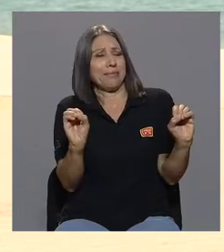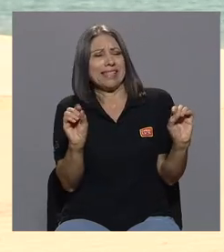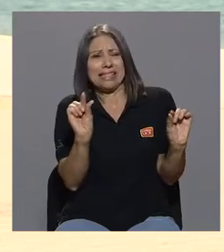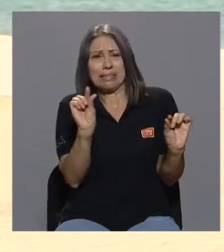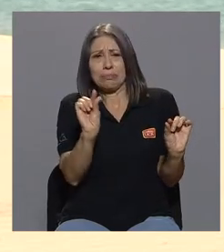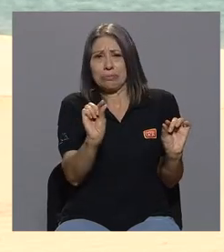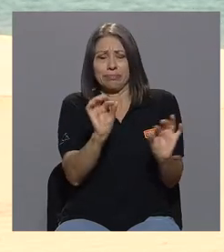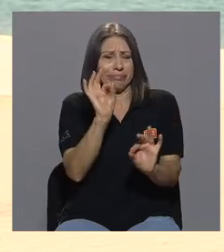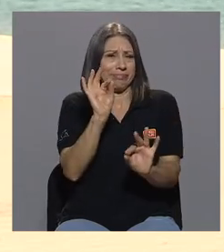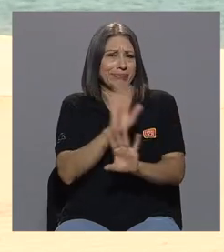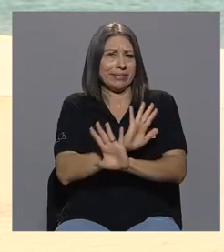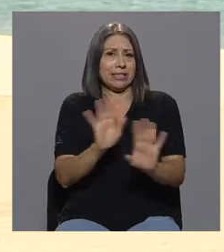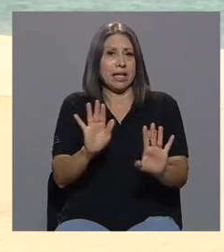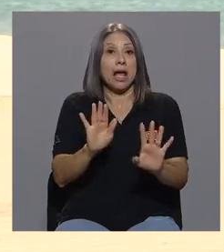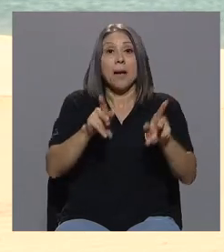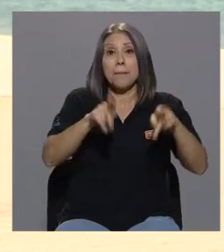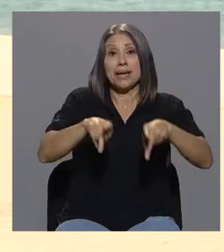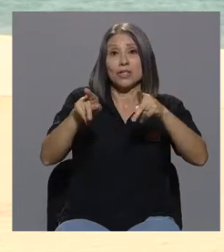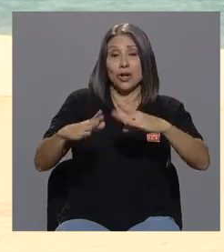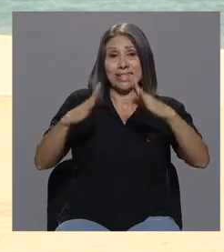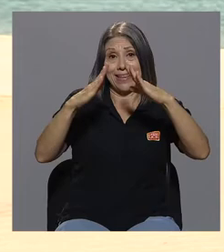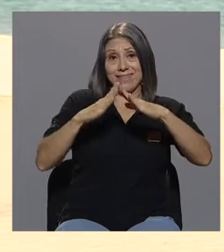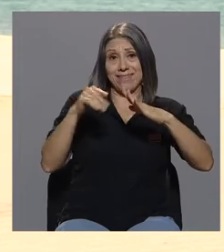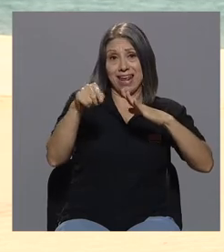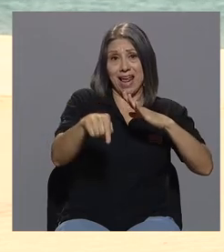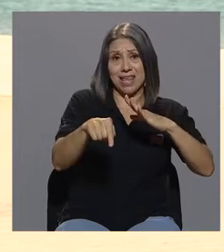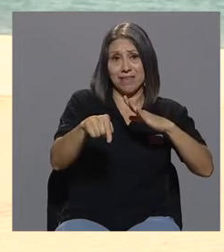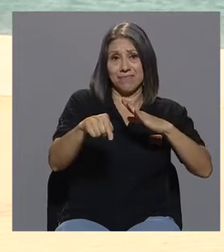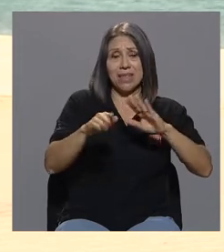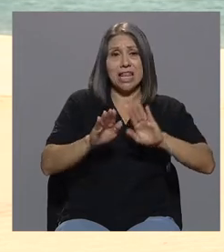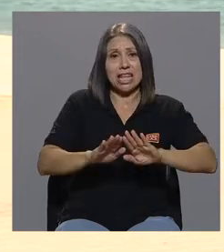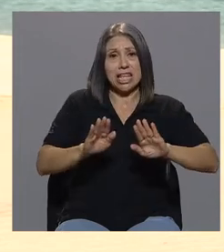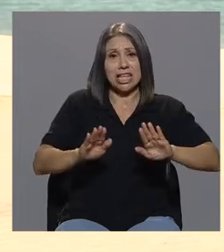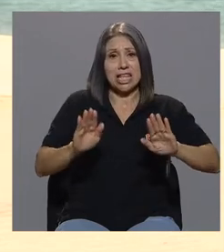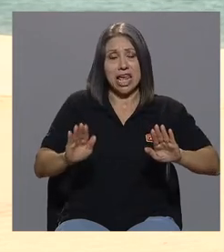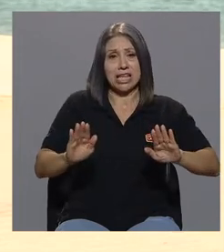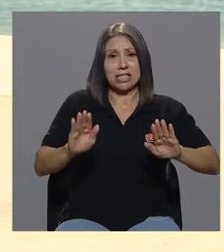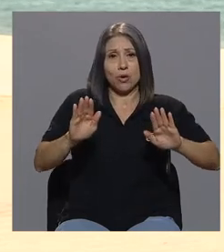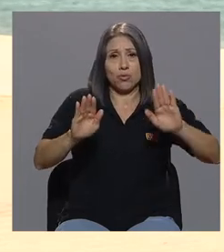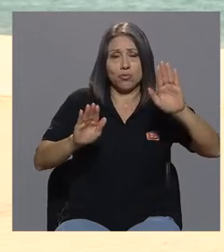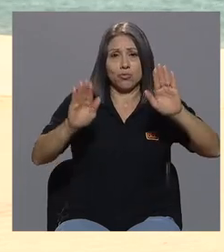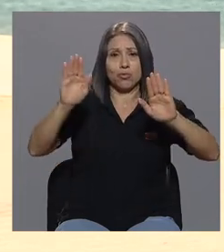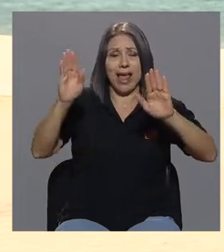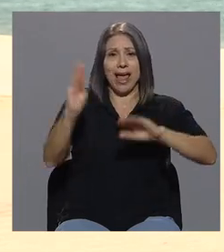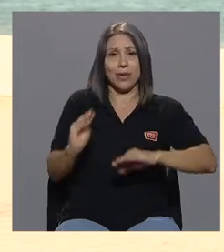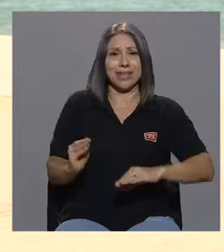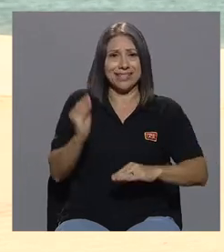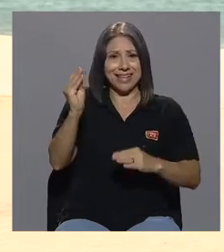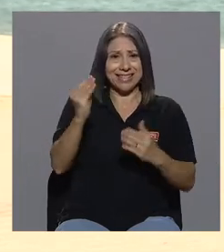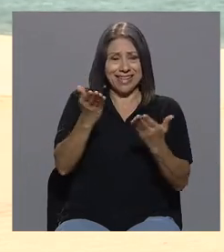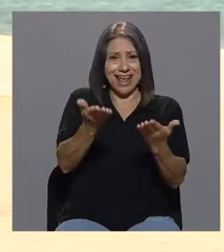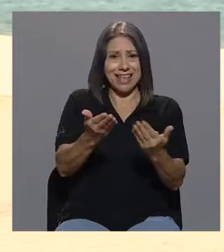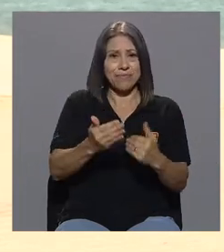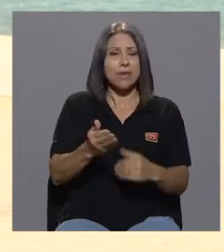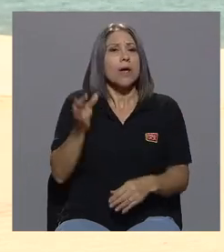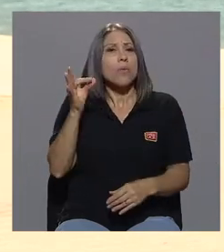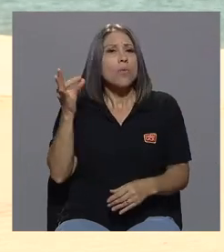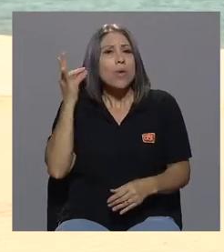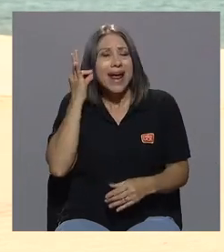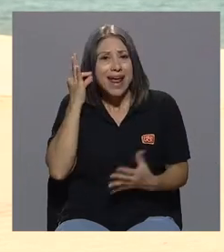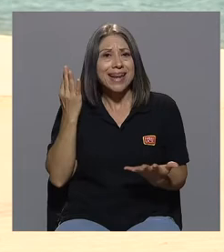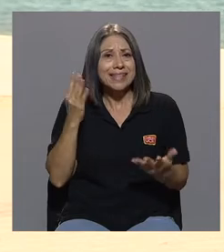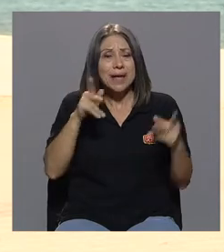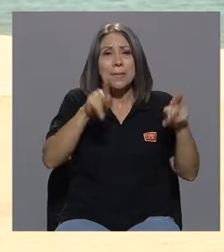Entonces las personas que viven ahí, la niñez y la adolescencia que viven ahí, las mujeres, las personas sexualmente